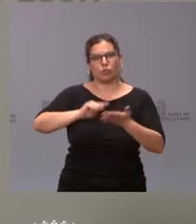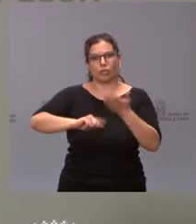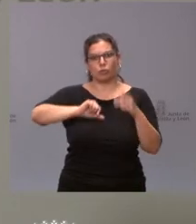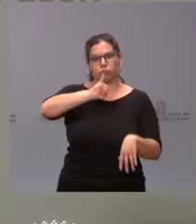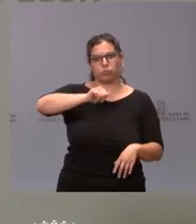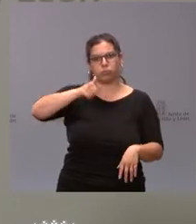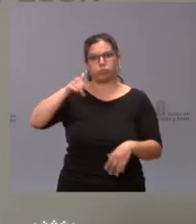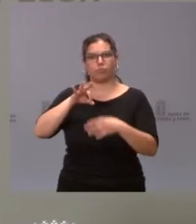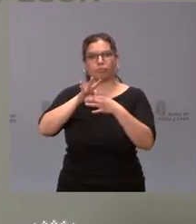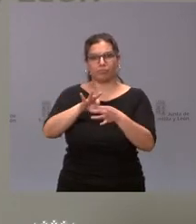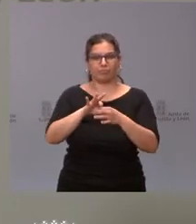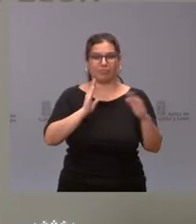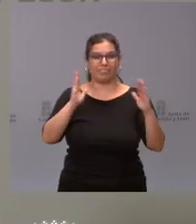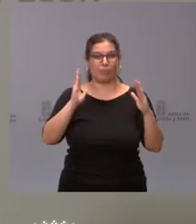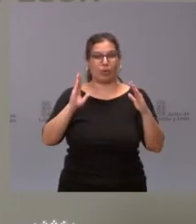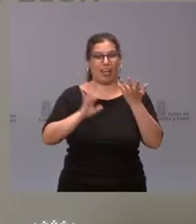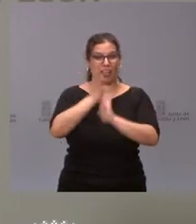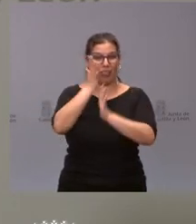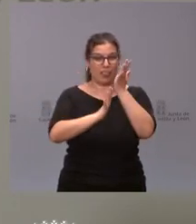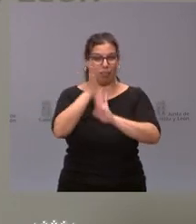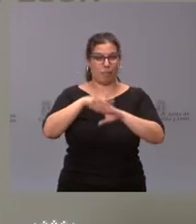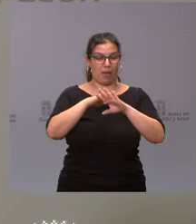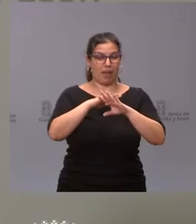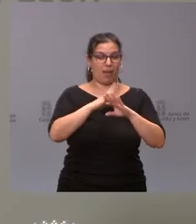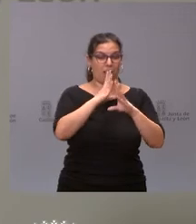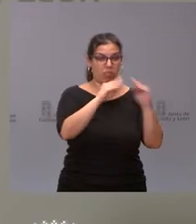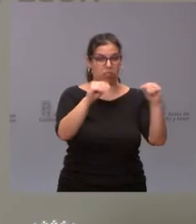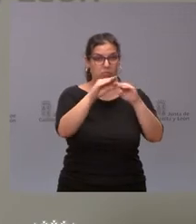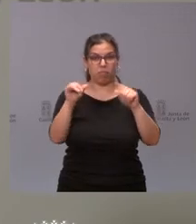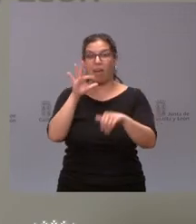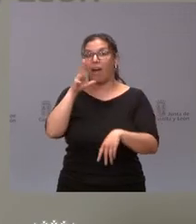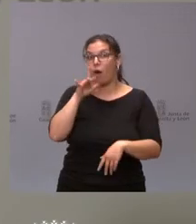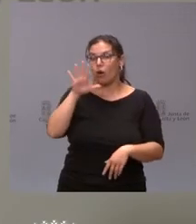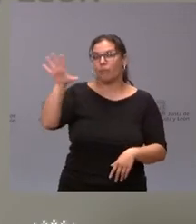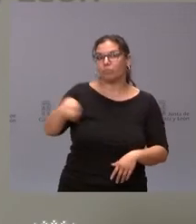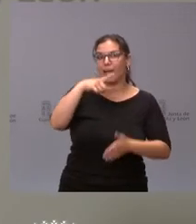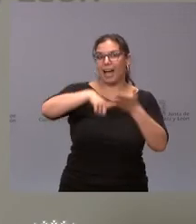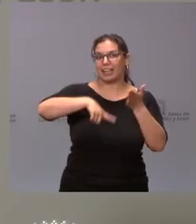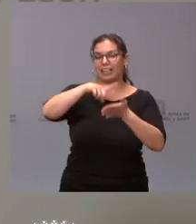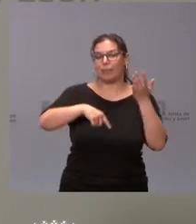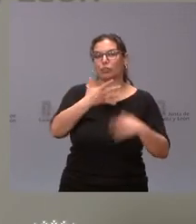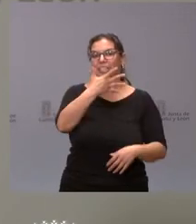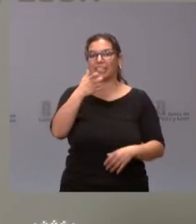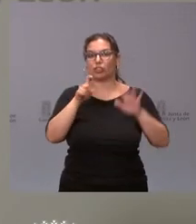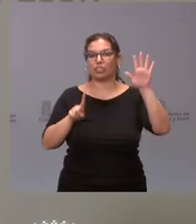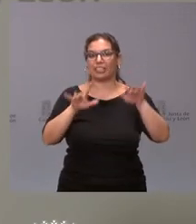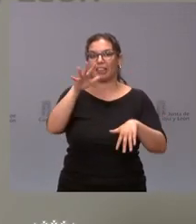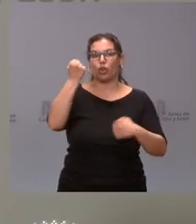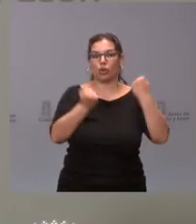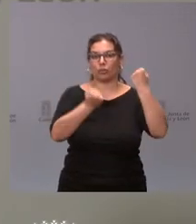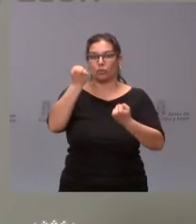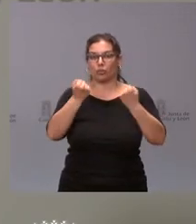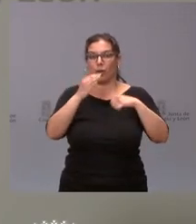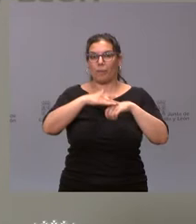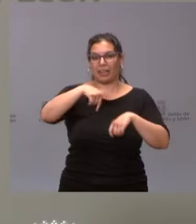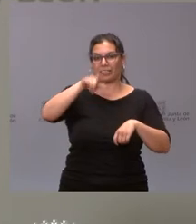a la campaña de extinción de incendios. que hacemos ahora es el arrendamiento de 565 vehículos en el periodo 2022